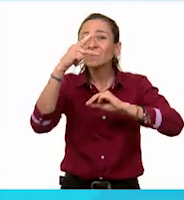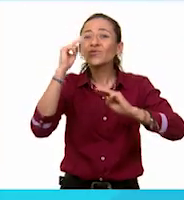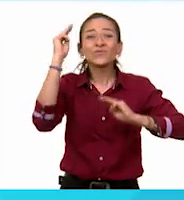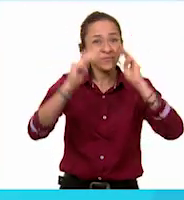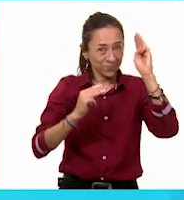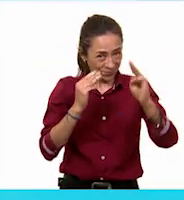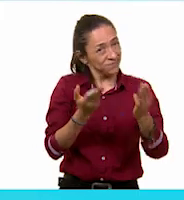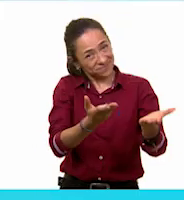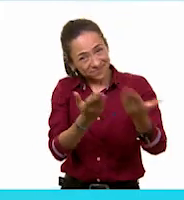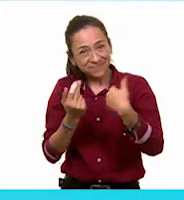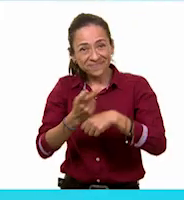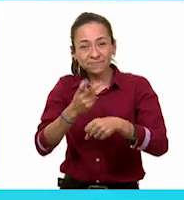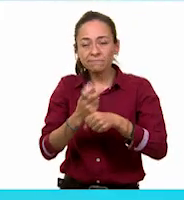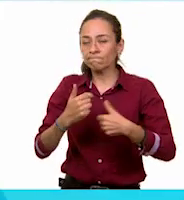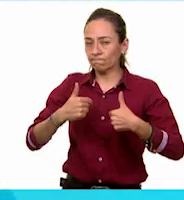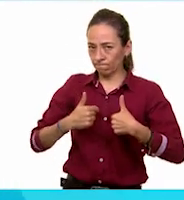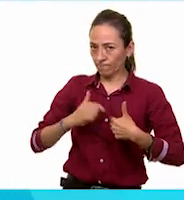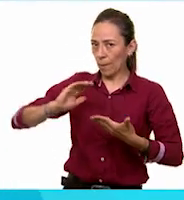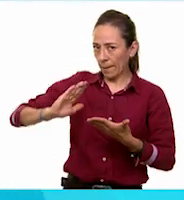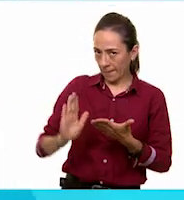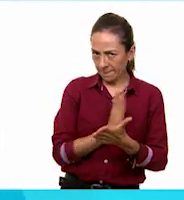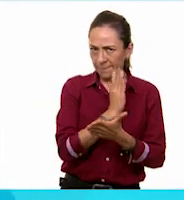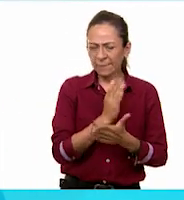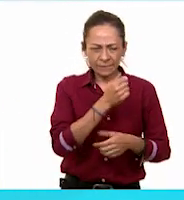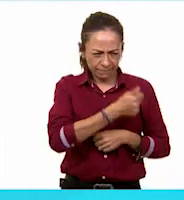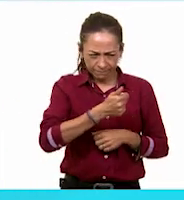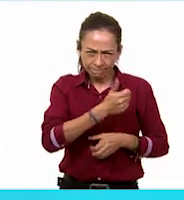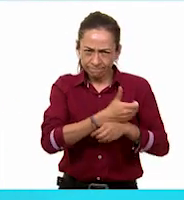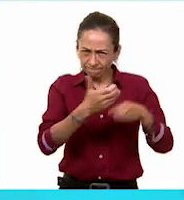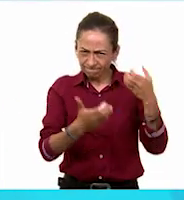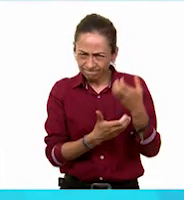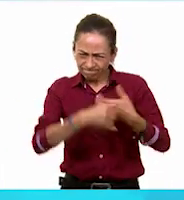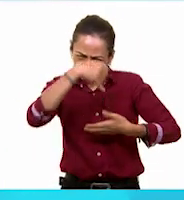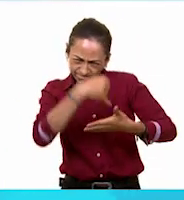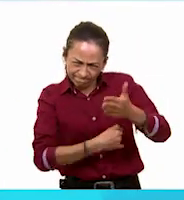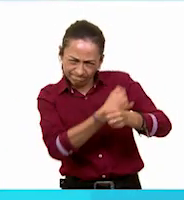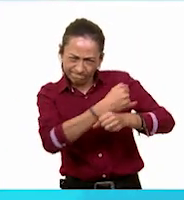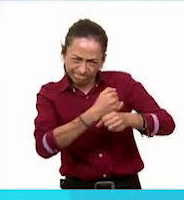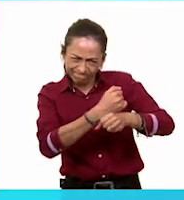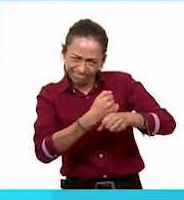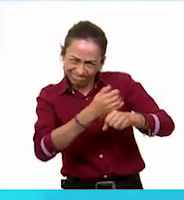de investigar más acerca de los objetos. ¡Adiós!